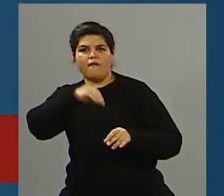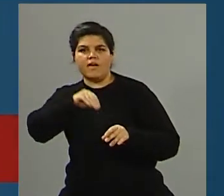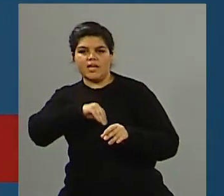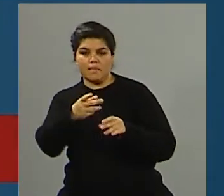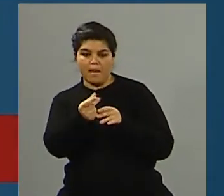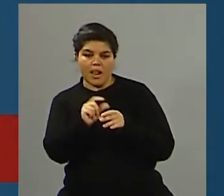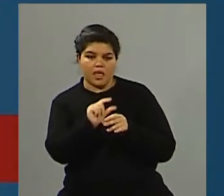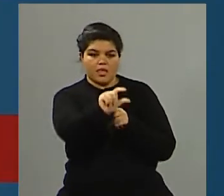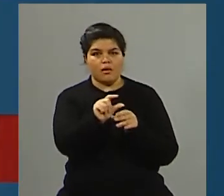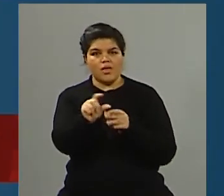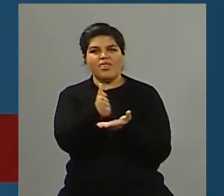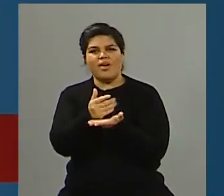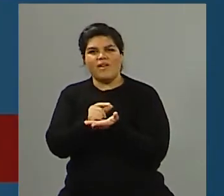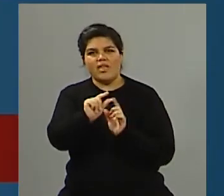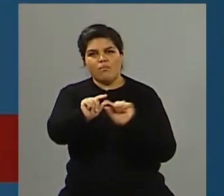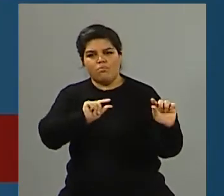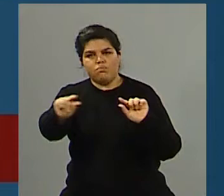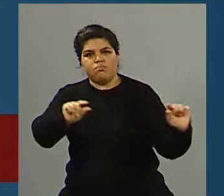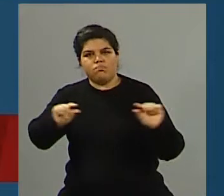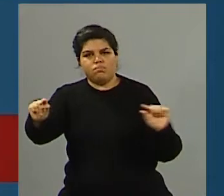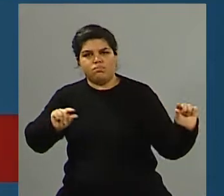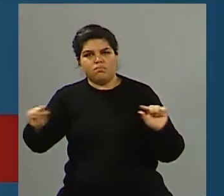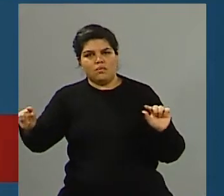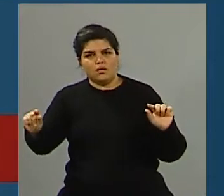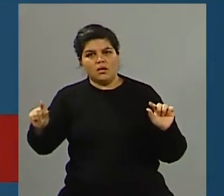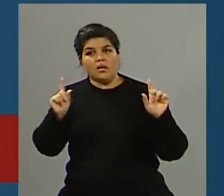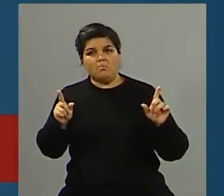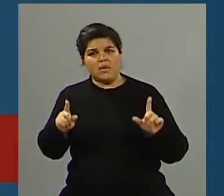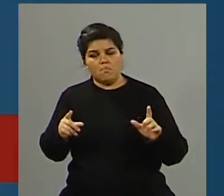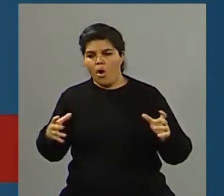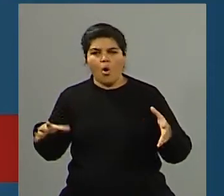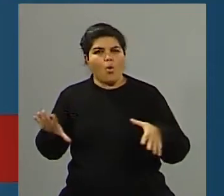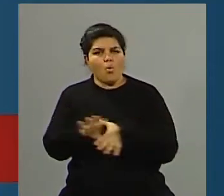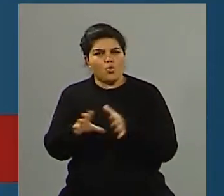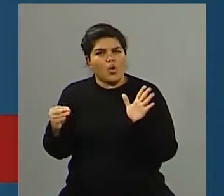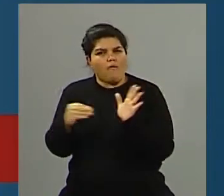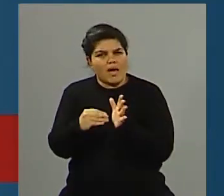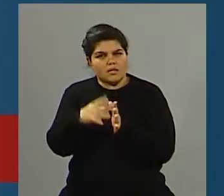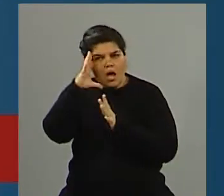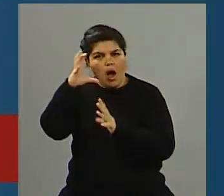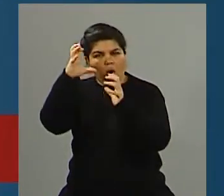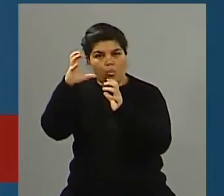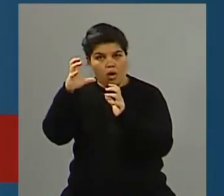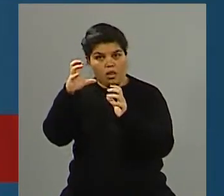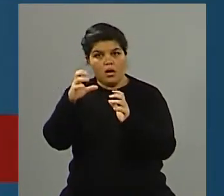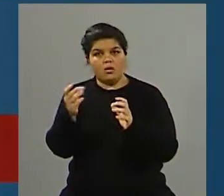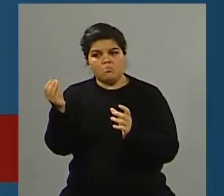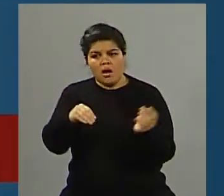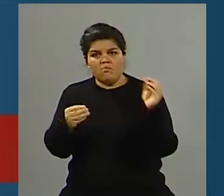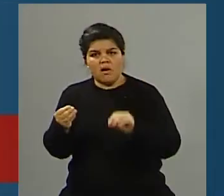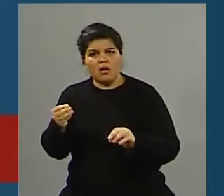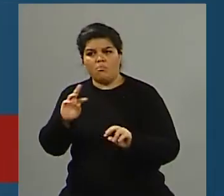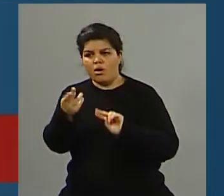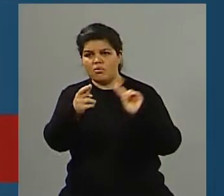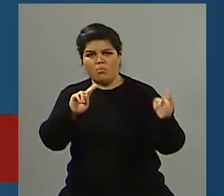nombres, de que se leen incluso en la ceremonia en la cual se recuerda el atentado, hubo más víctimas que obviamente no aparecen. Bueno, el Fondo de